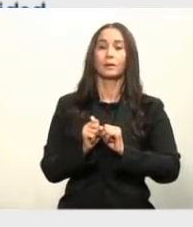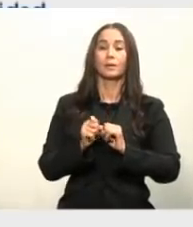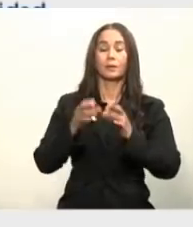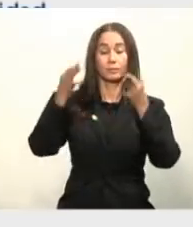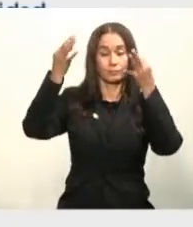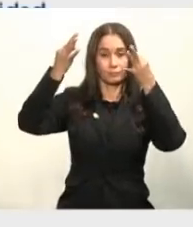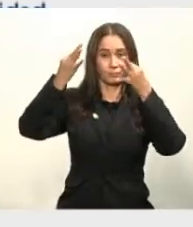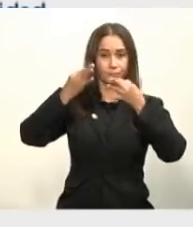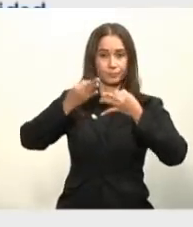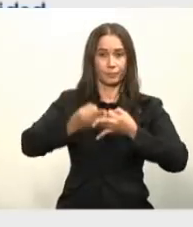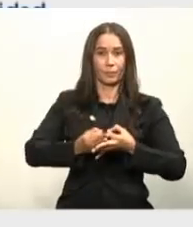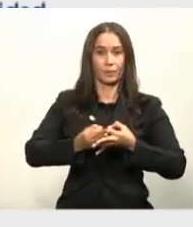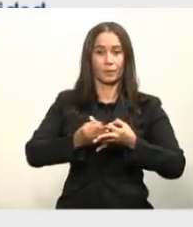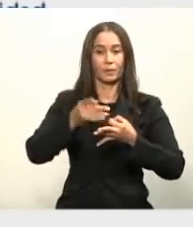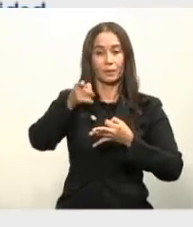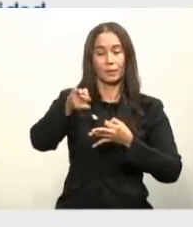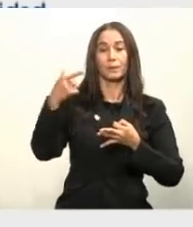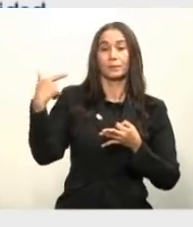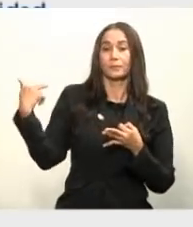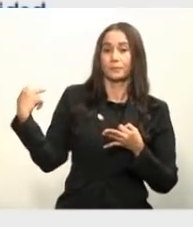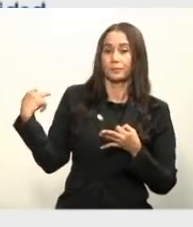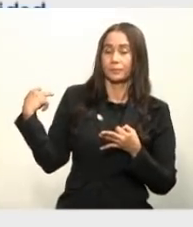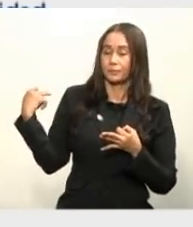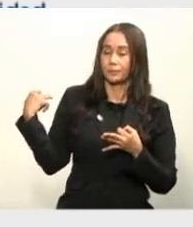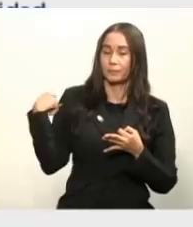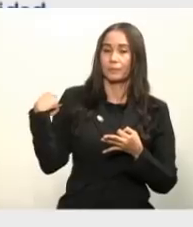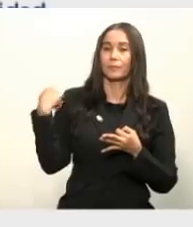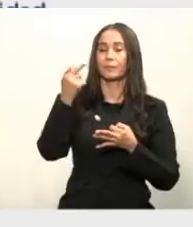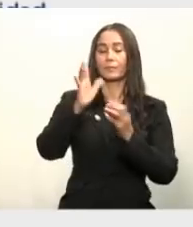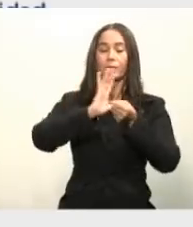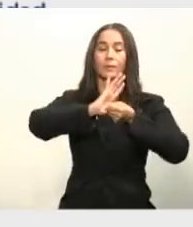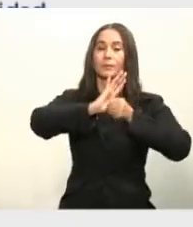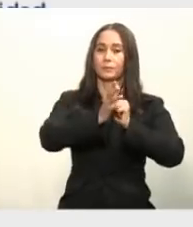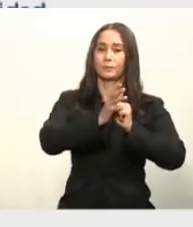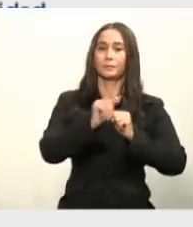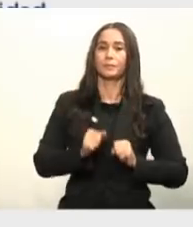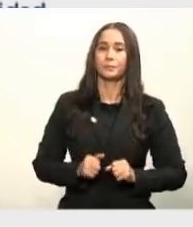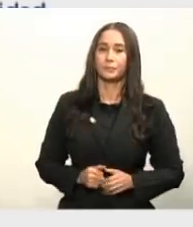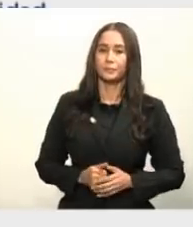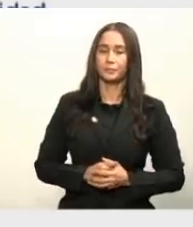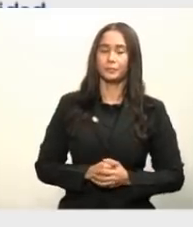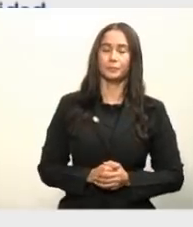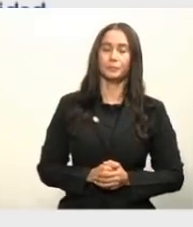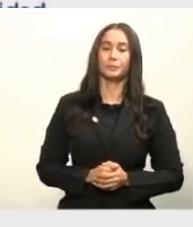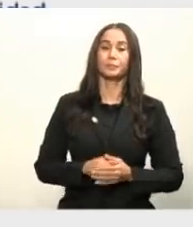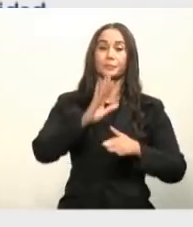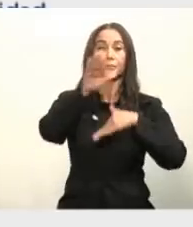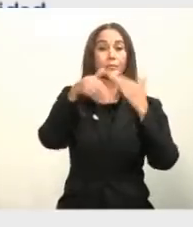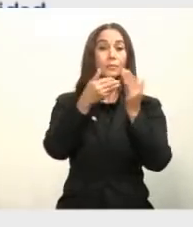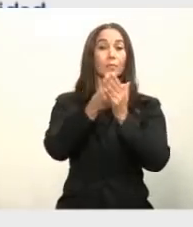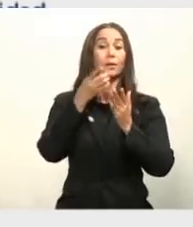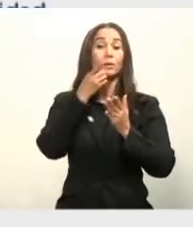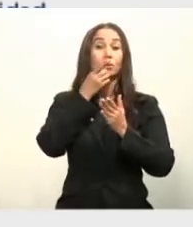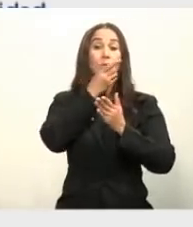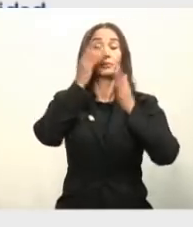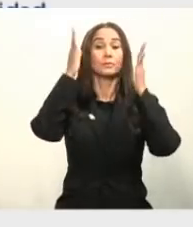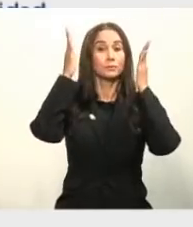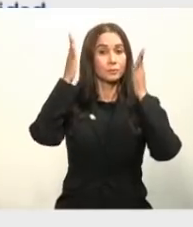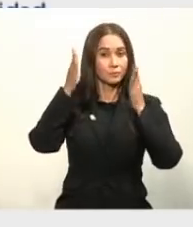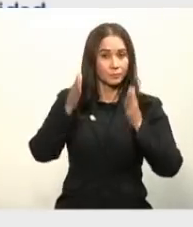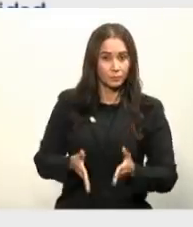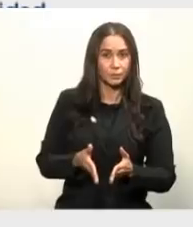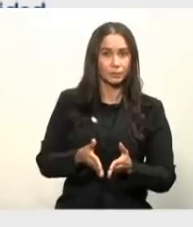precisa lo que será la vacuna para el COVID-19. Porque todos los seres humanos,